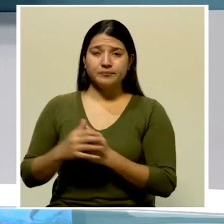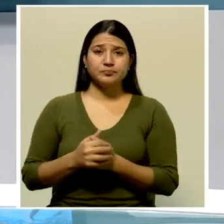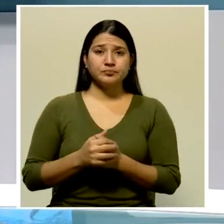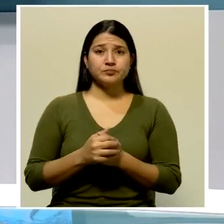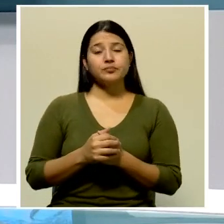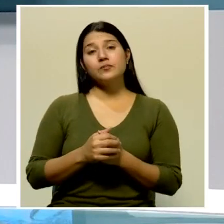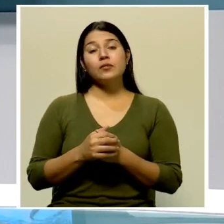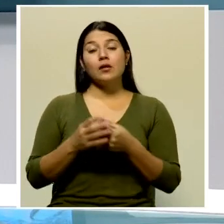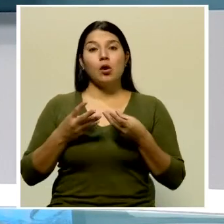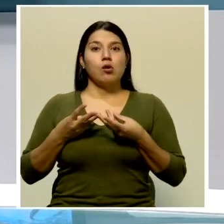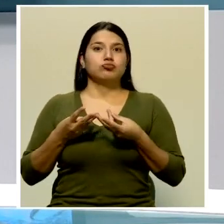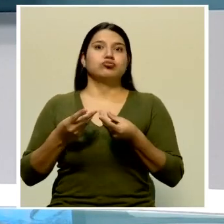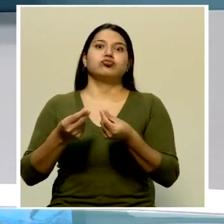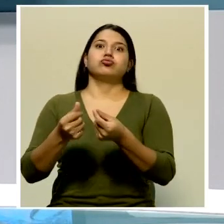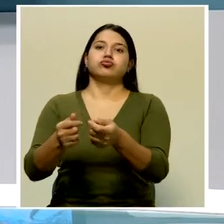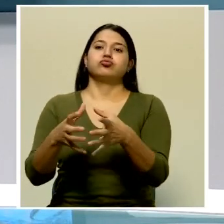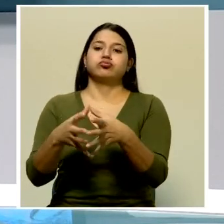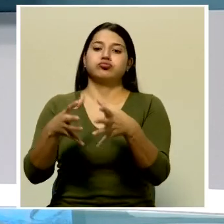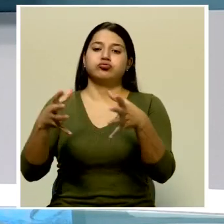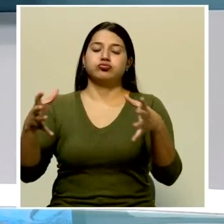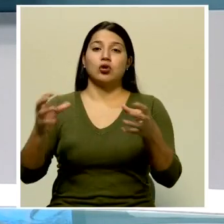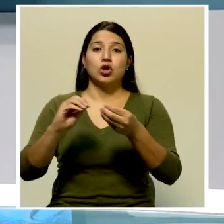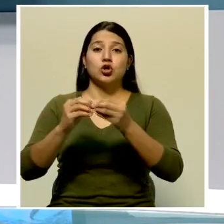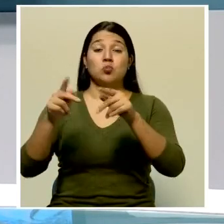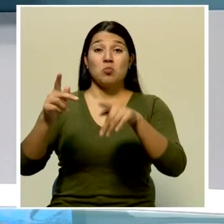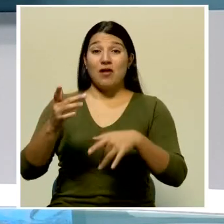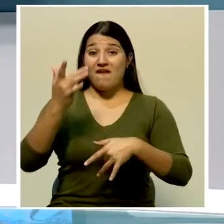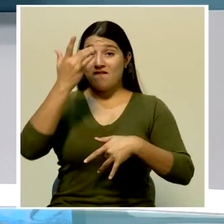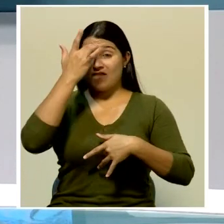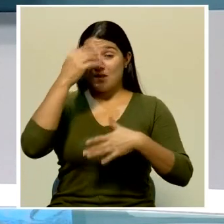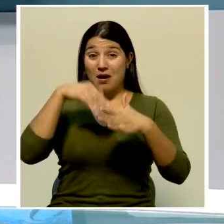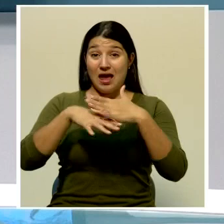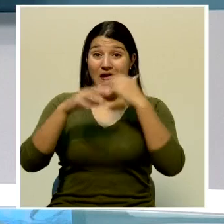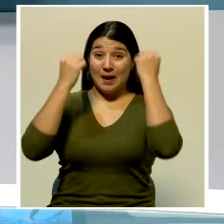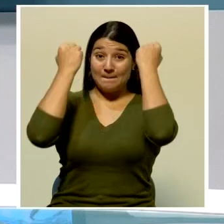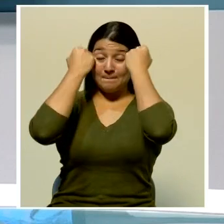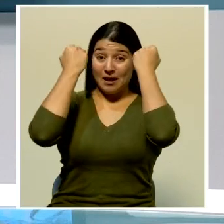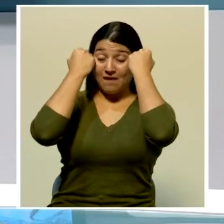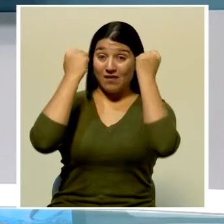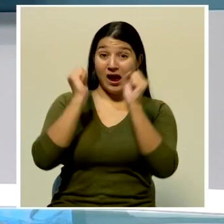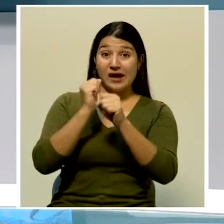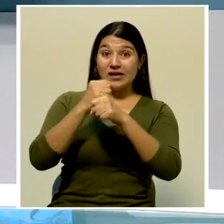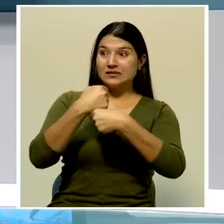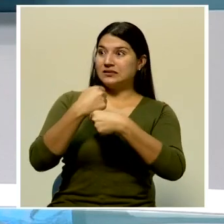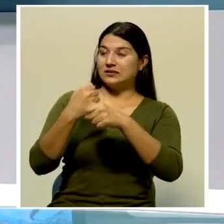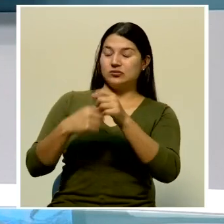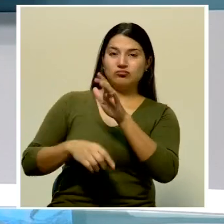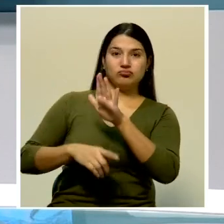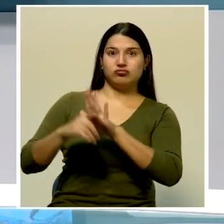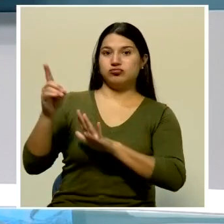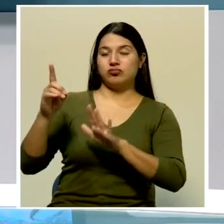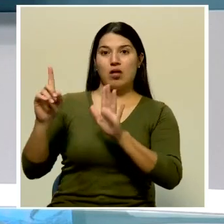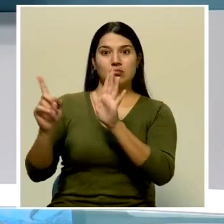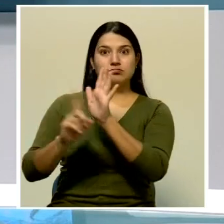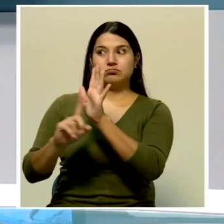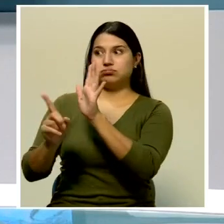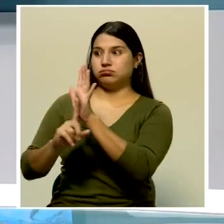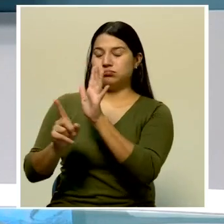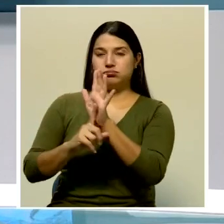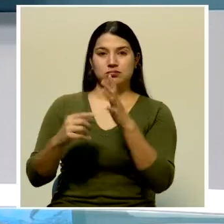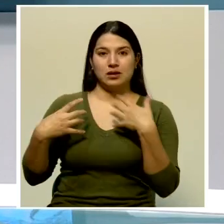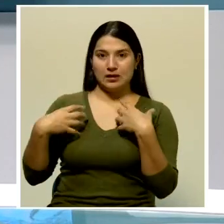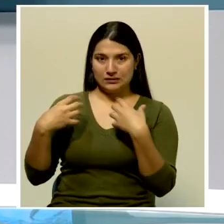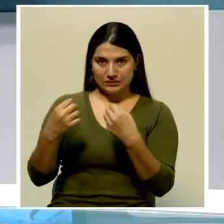El veloz incremento de los casos confirmados en Pavas desataron las alarmas sanitarias. En el Cantón